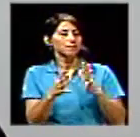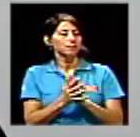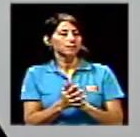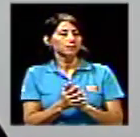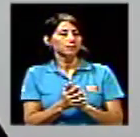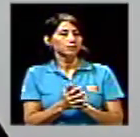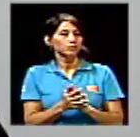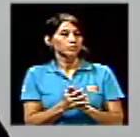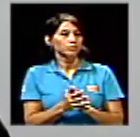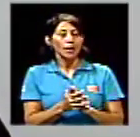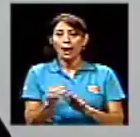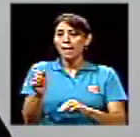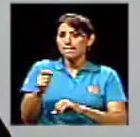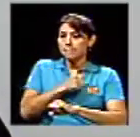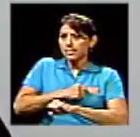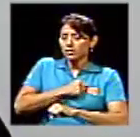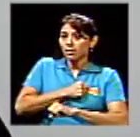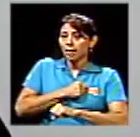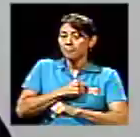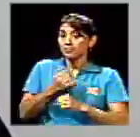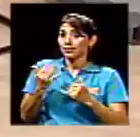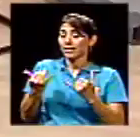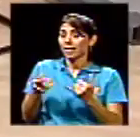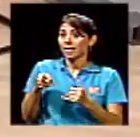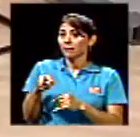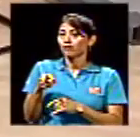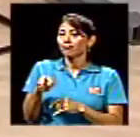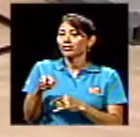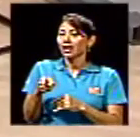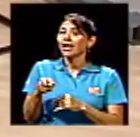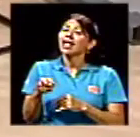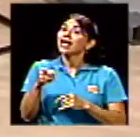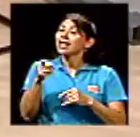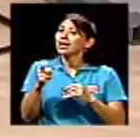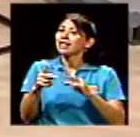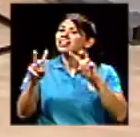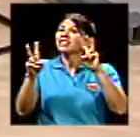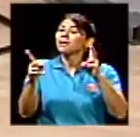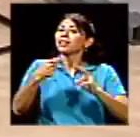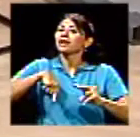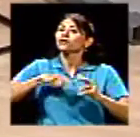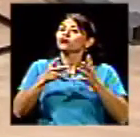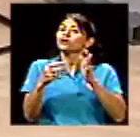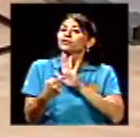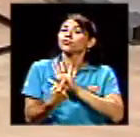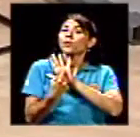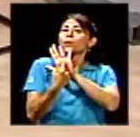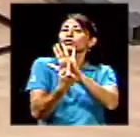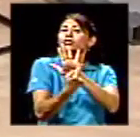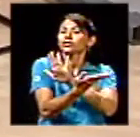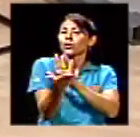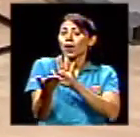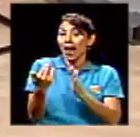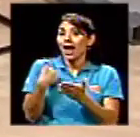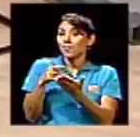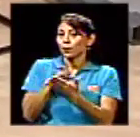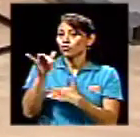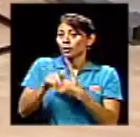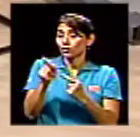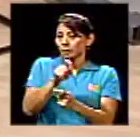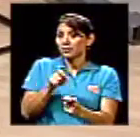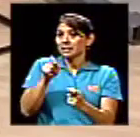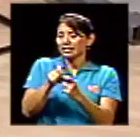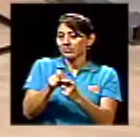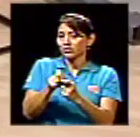Tal vez, perdón, aquí en la parte esta de proyección, hay proyectos específicos, por ejemplo, se me olvidaba decir, es importante.